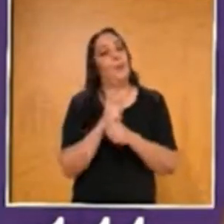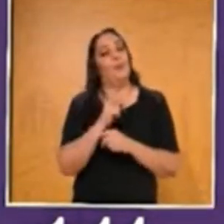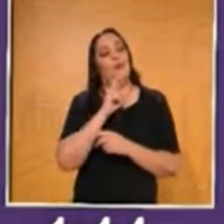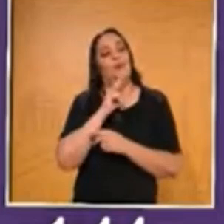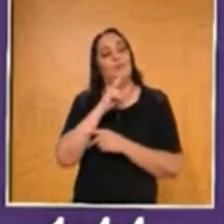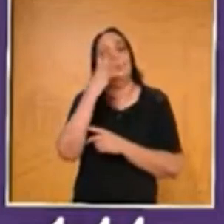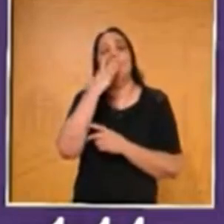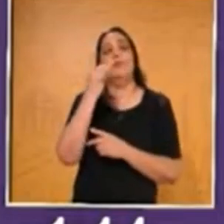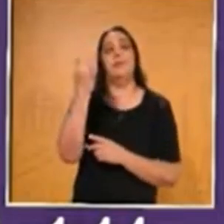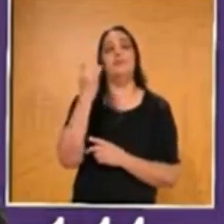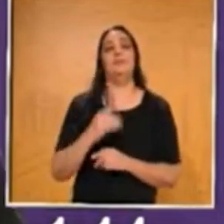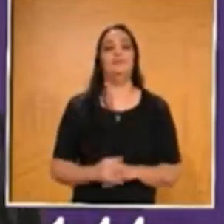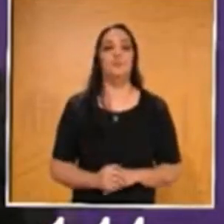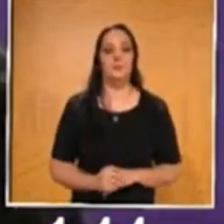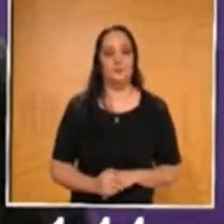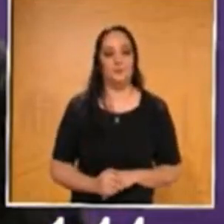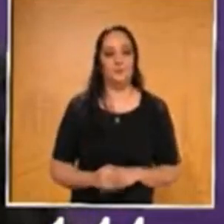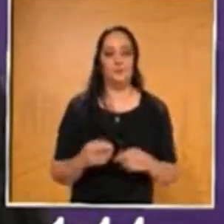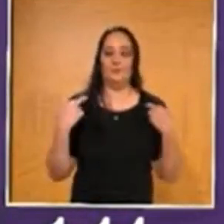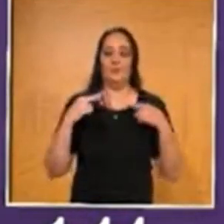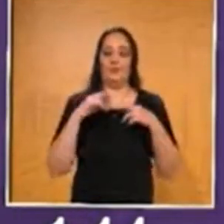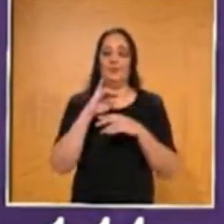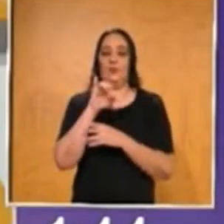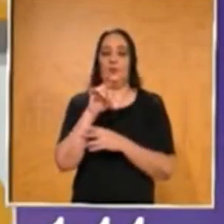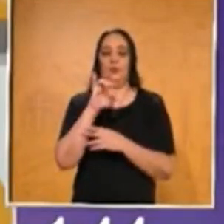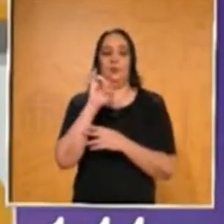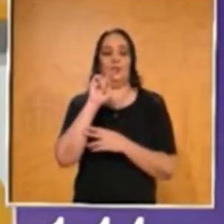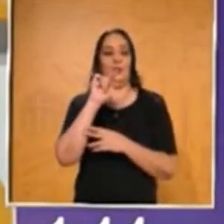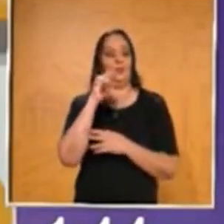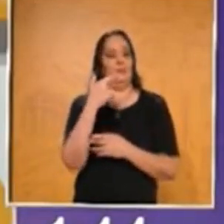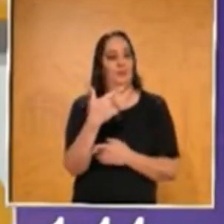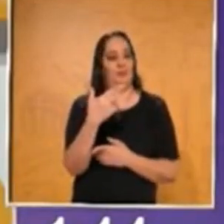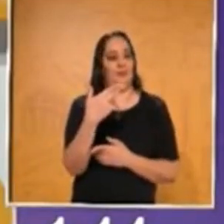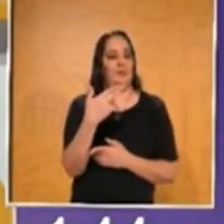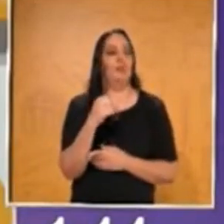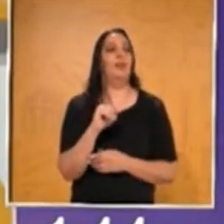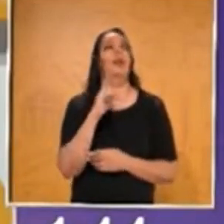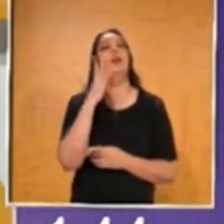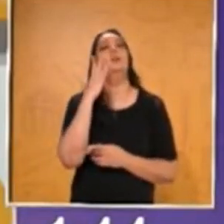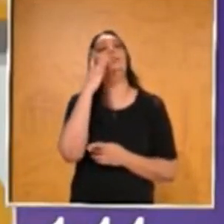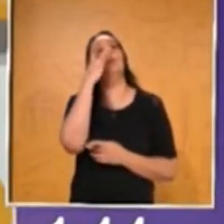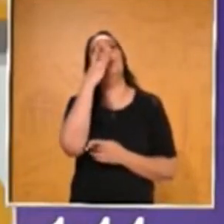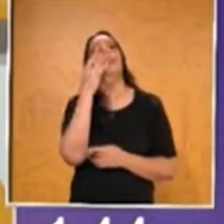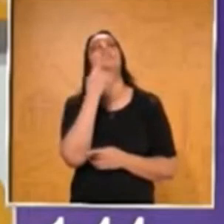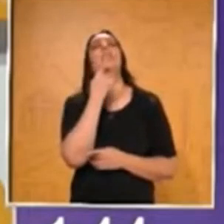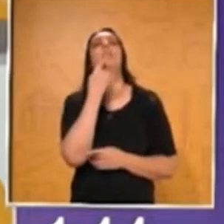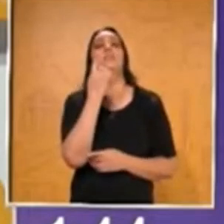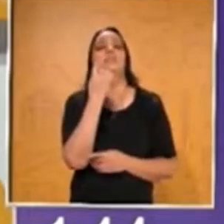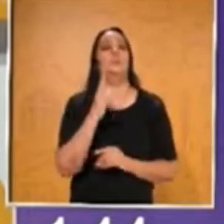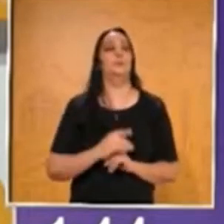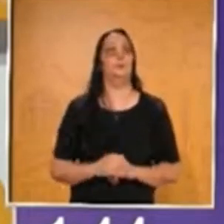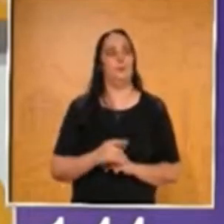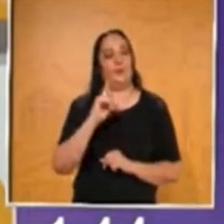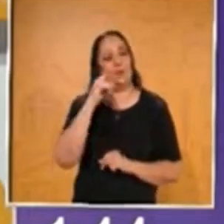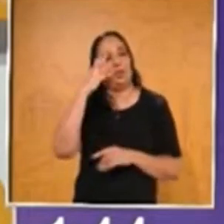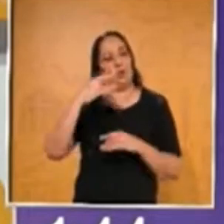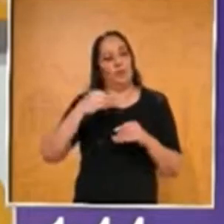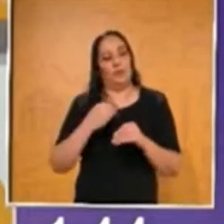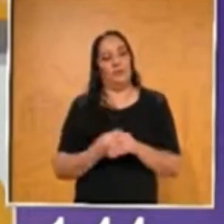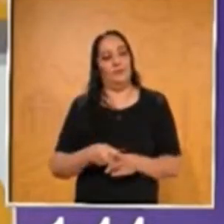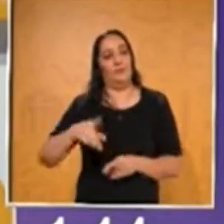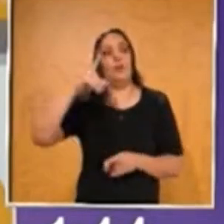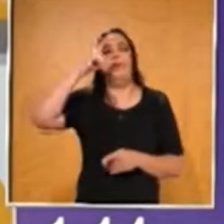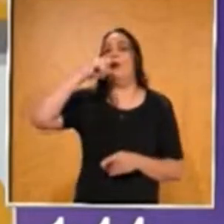acertijo. Maestra Judith. Sí, sí, sí. A ver. El acertijo era el siguiente, se los repito para que no haya